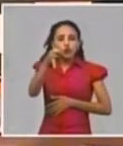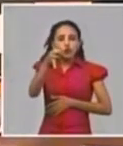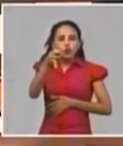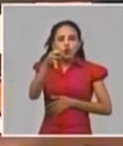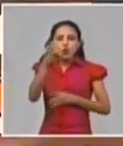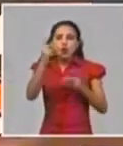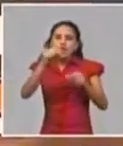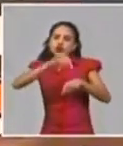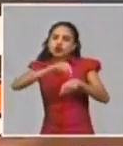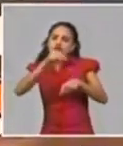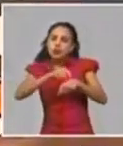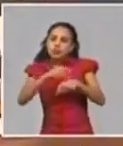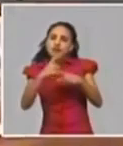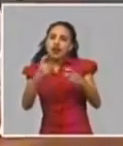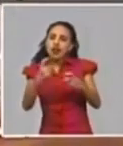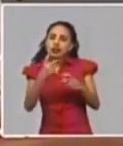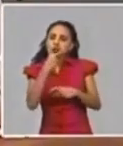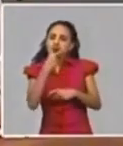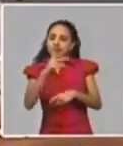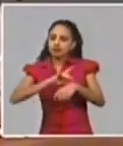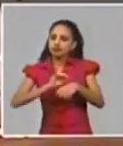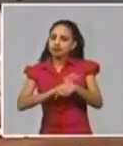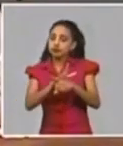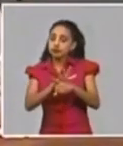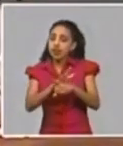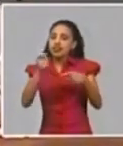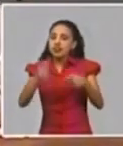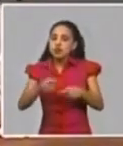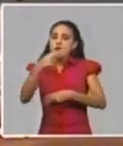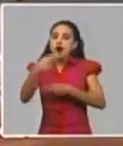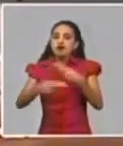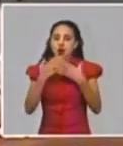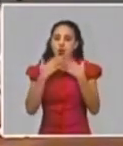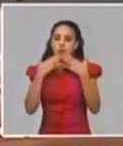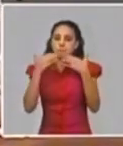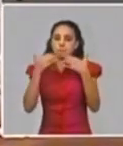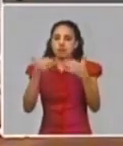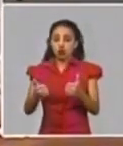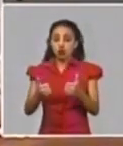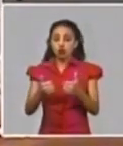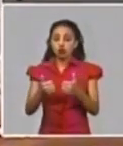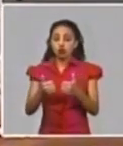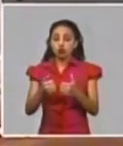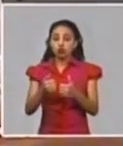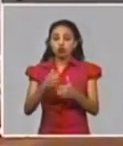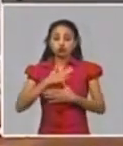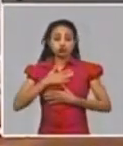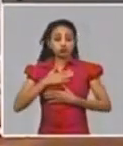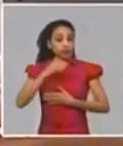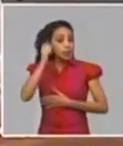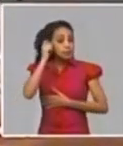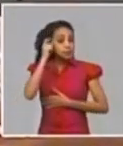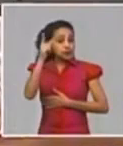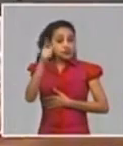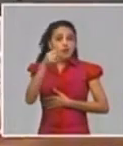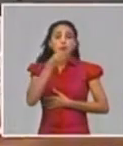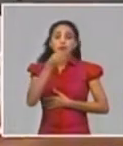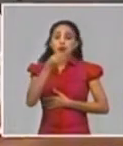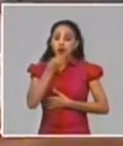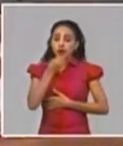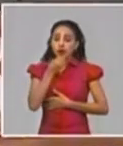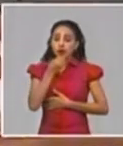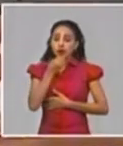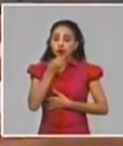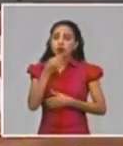enfrentamiento exterior lo hagamos mejor de lo que lo hemos hecho hasta ahora, que las experiencias que hemos adquirido con esta pandemia podamos aplicarlas también